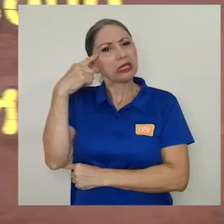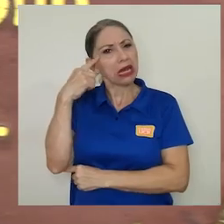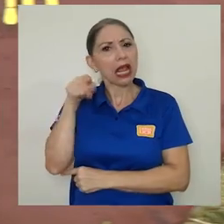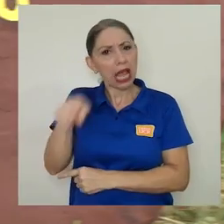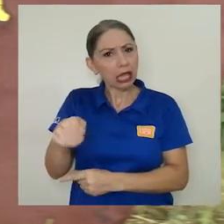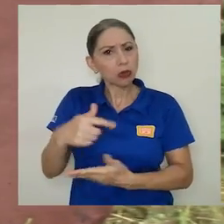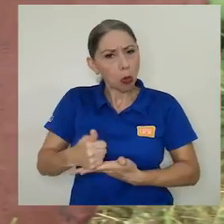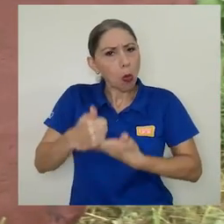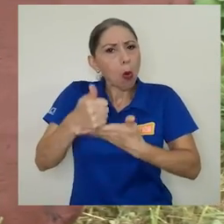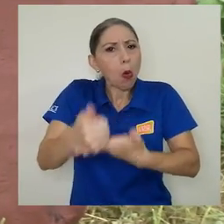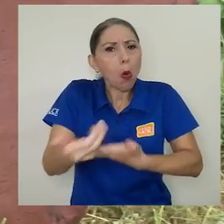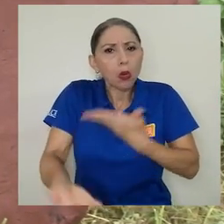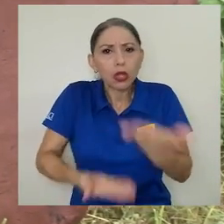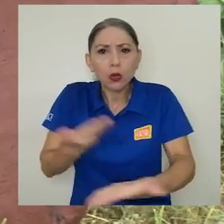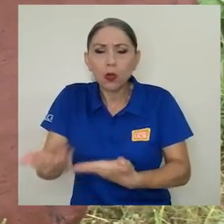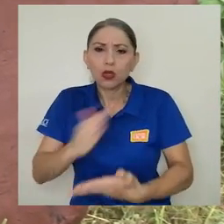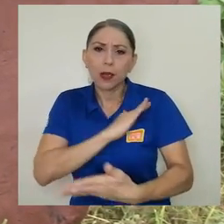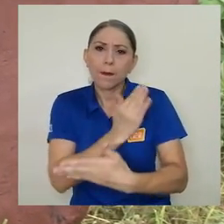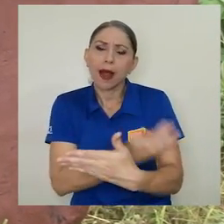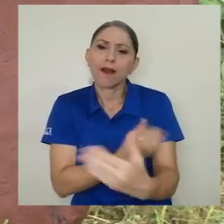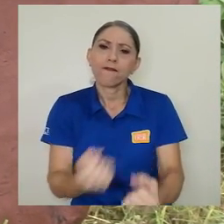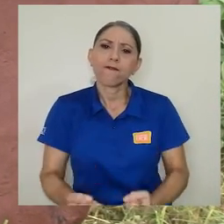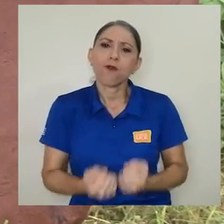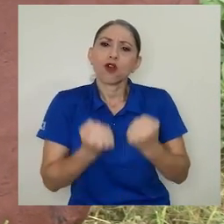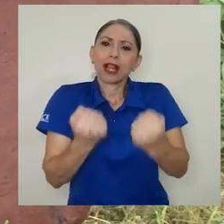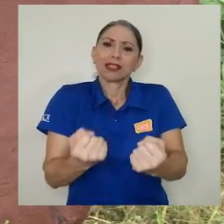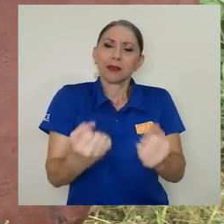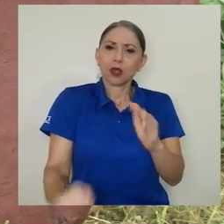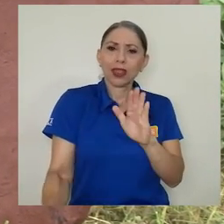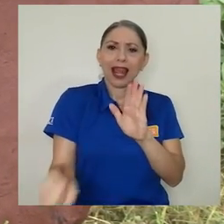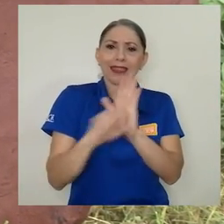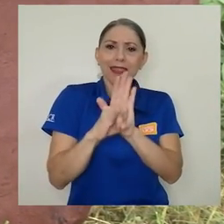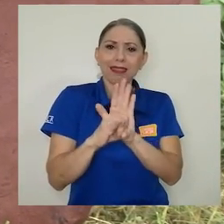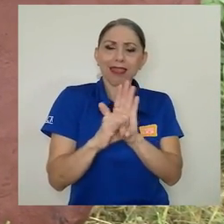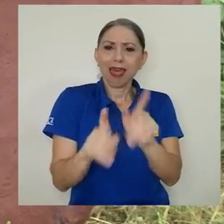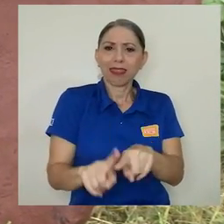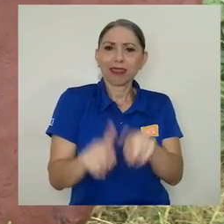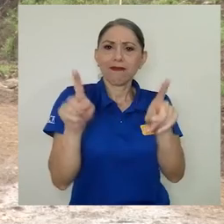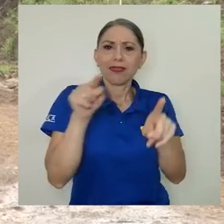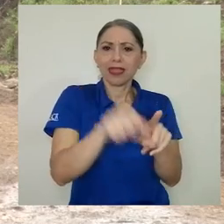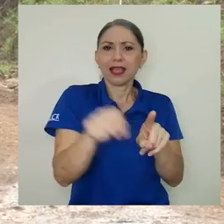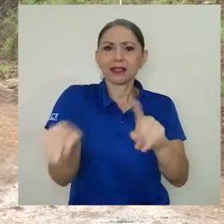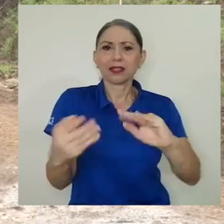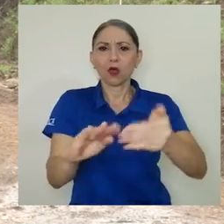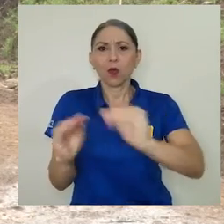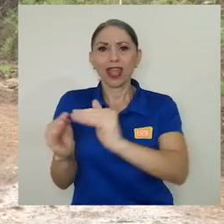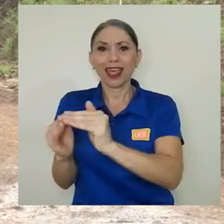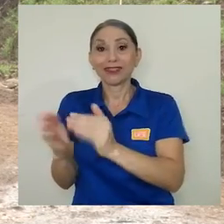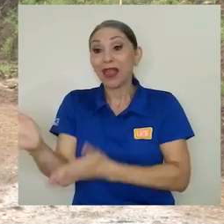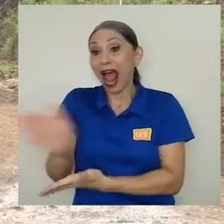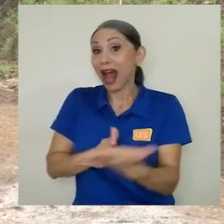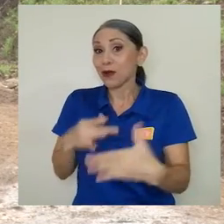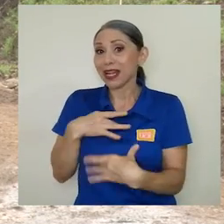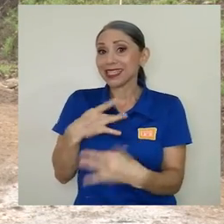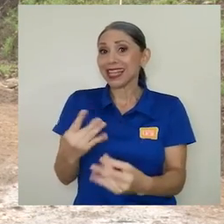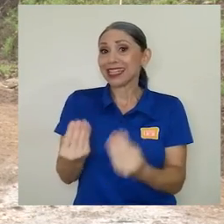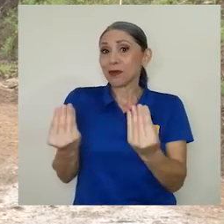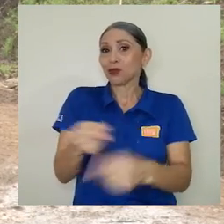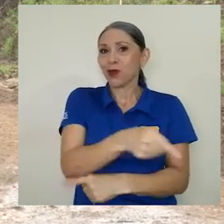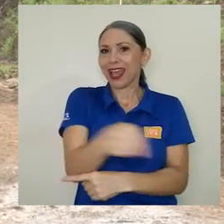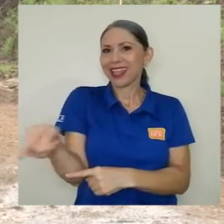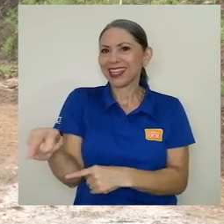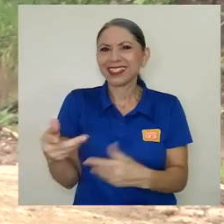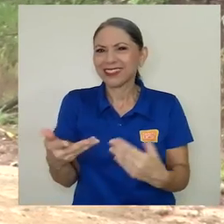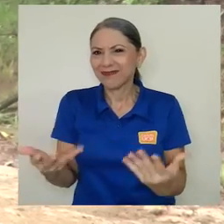contribuye al fortalecimiento de la identidad diferenciada de estas comunidades, de algo que a ellas les interesa mucho por lo